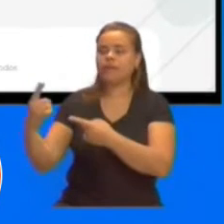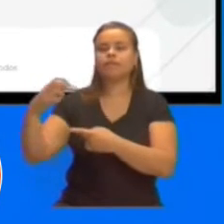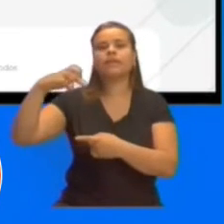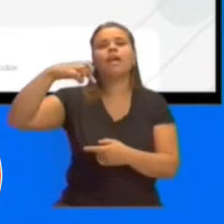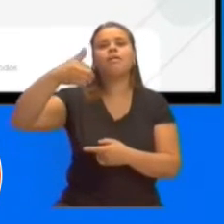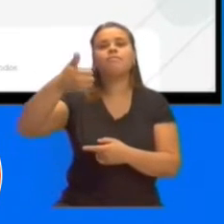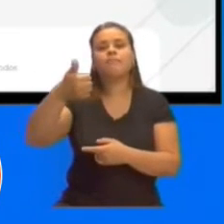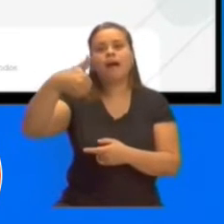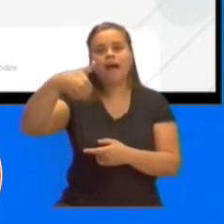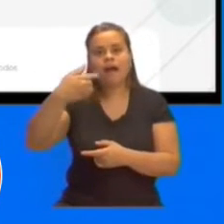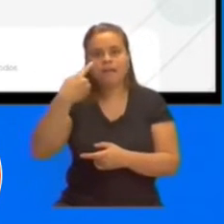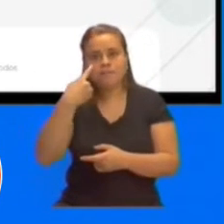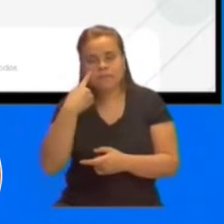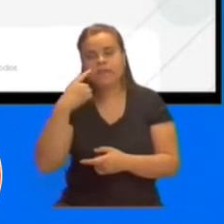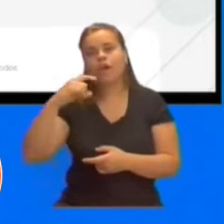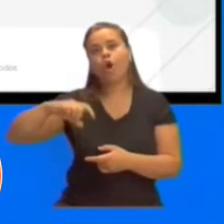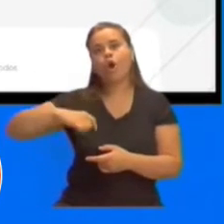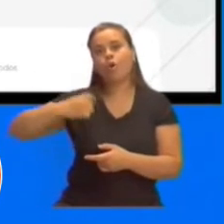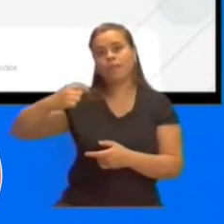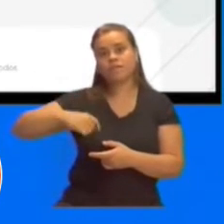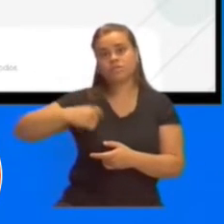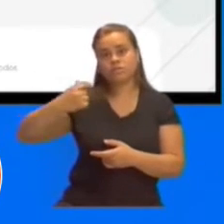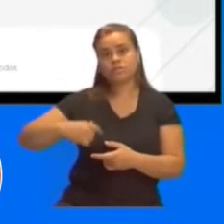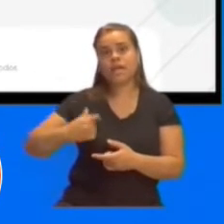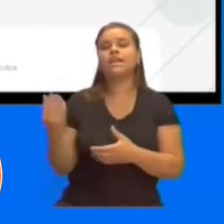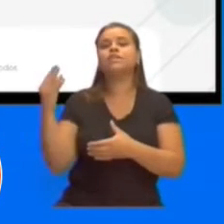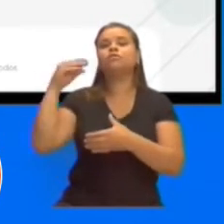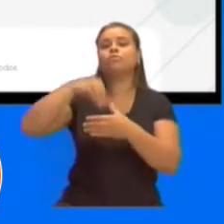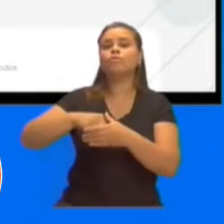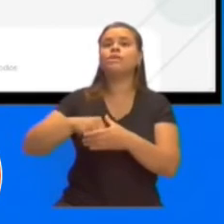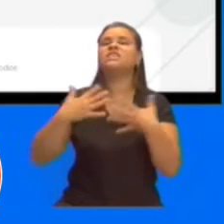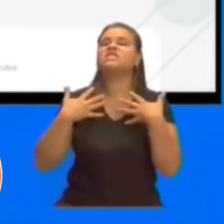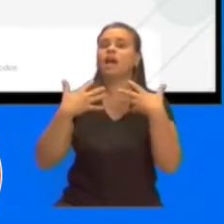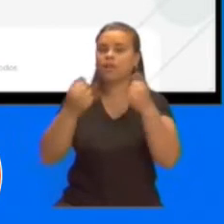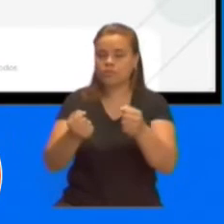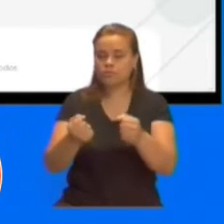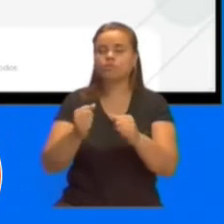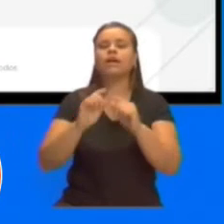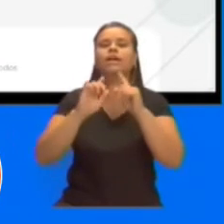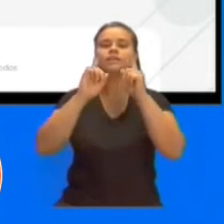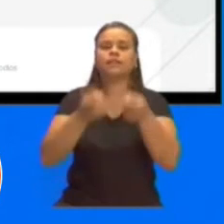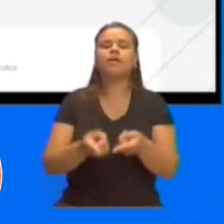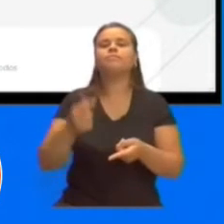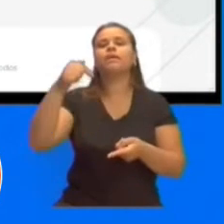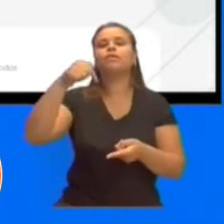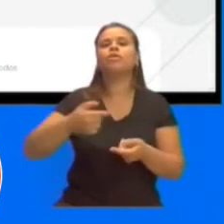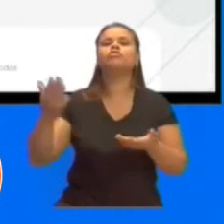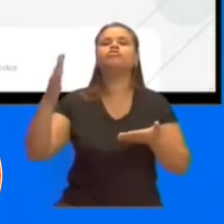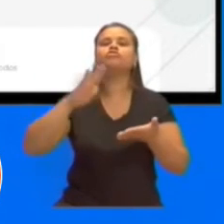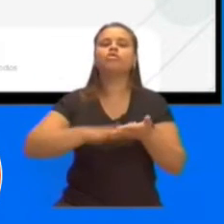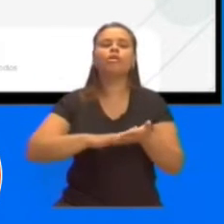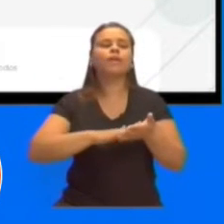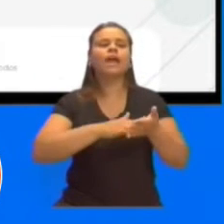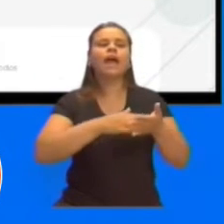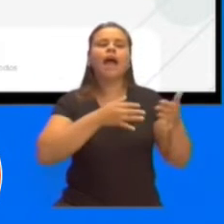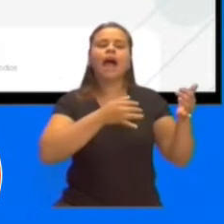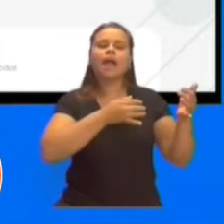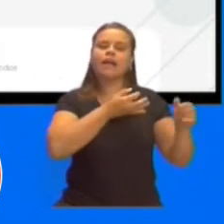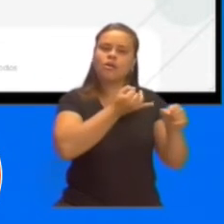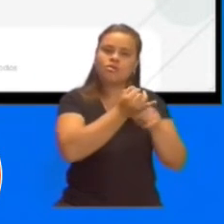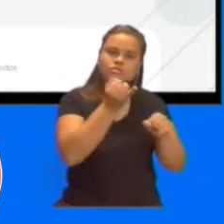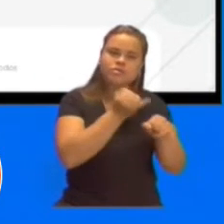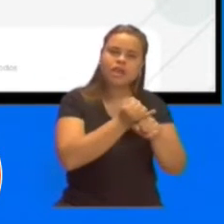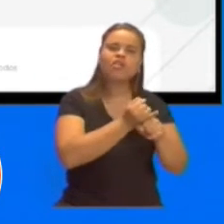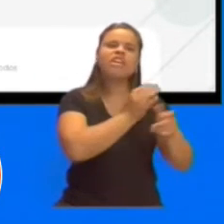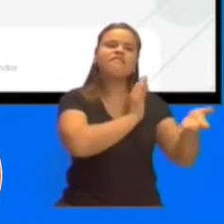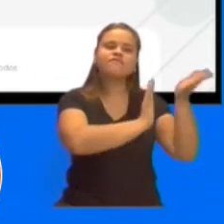Incluir Salud, como RENAPER, como la Secretaría de Derechos Humanos y Géneros con los puntos Violeta, con la Asesoría en Derechos Humanos, con la